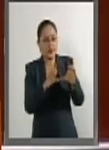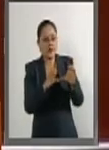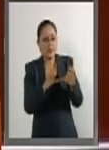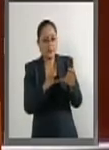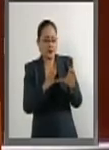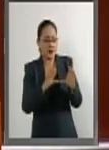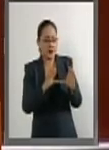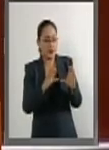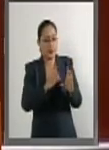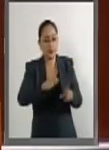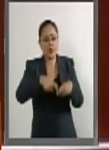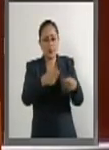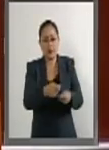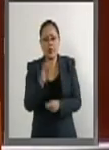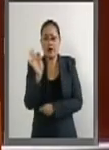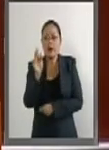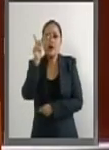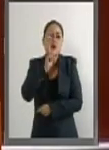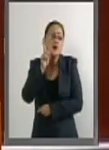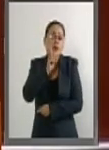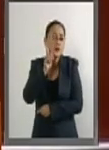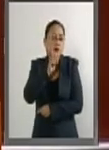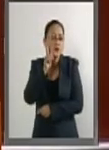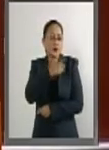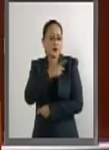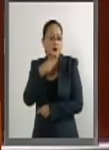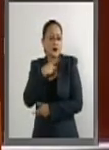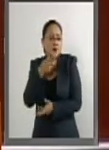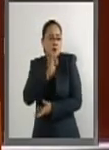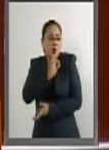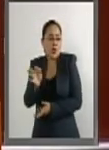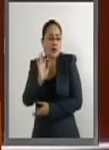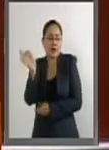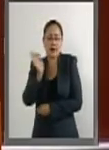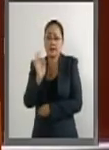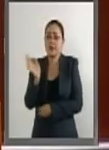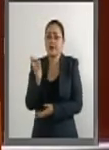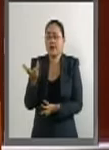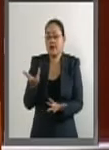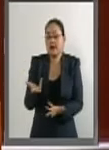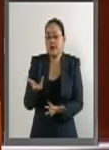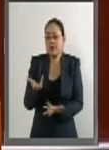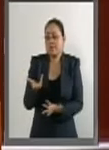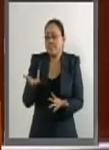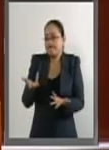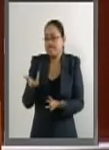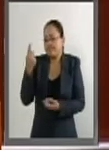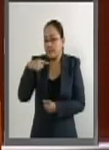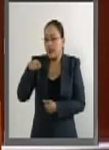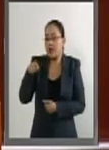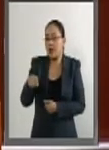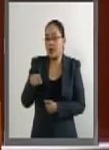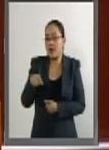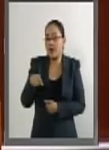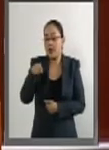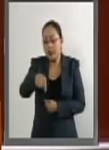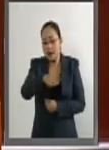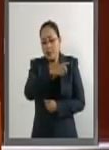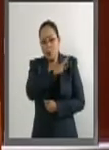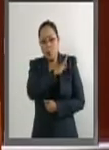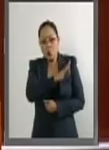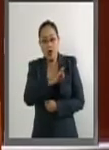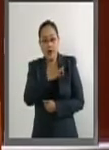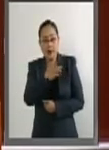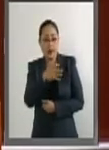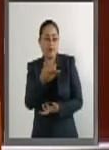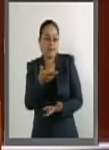una madre pueda de alguna manera interceder para que conozca los fines